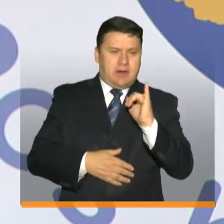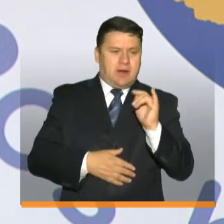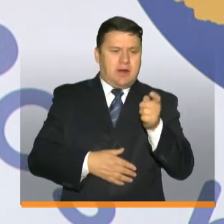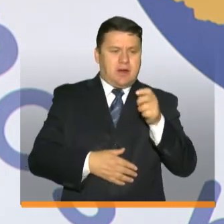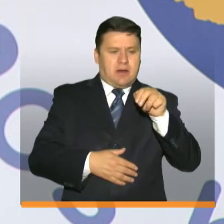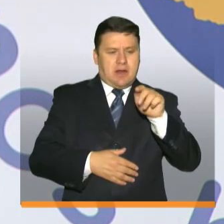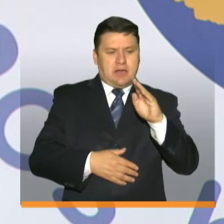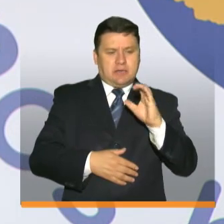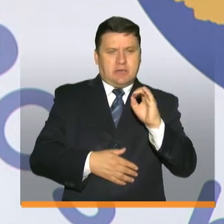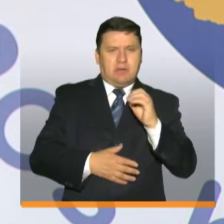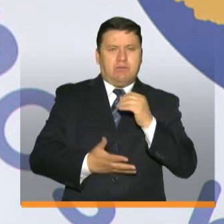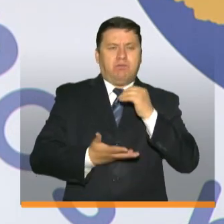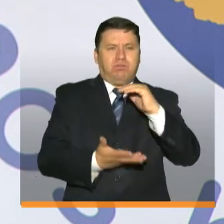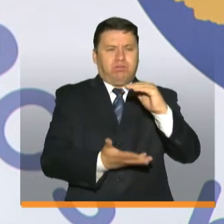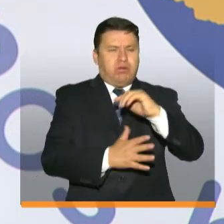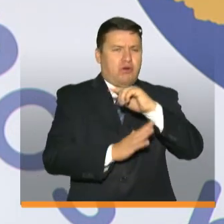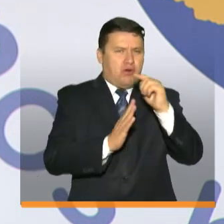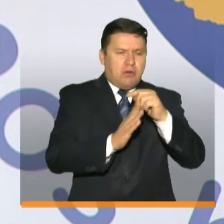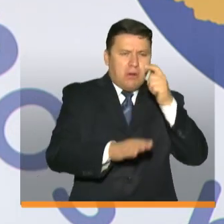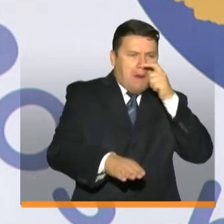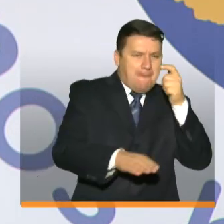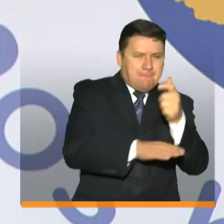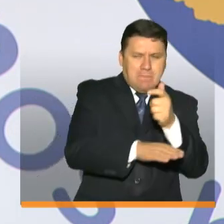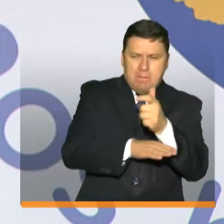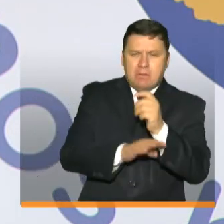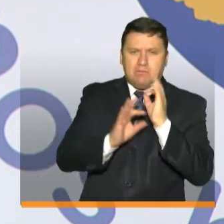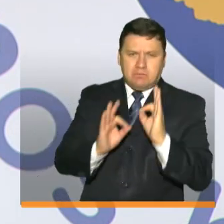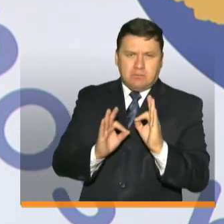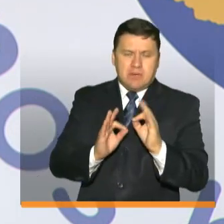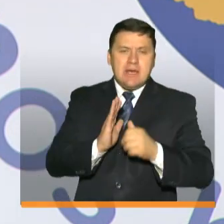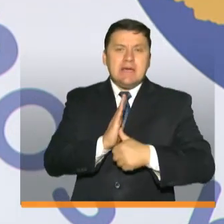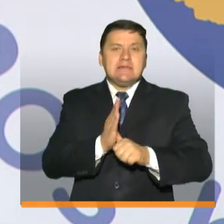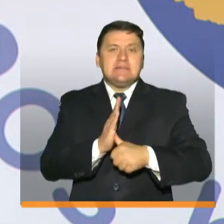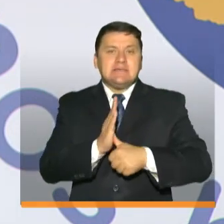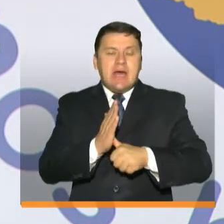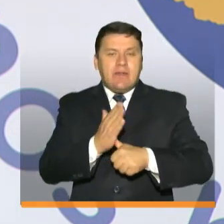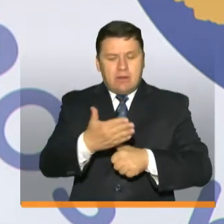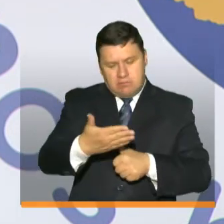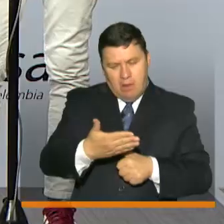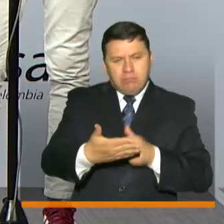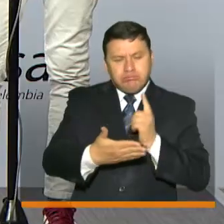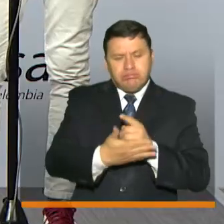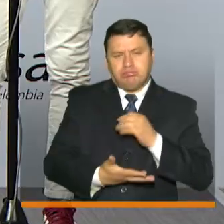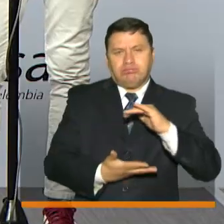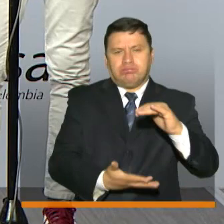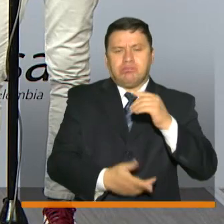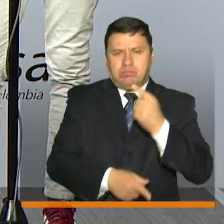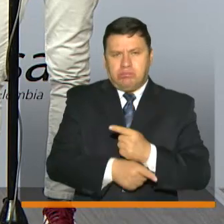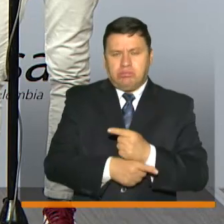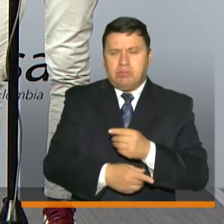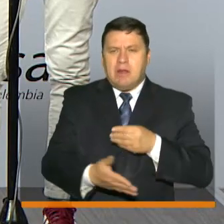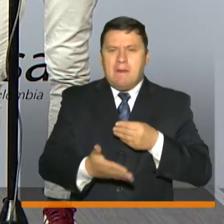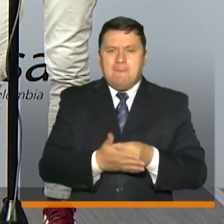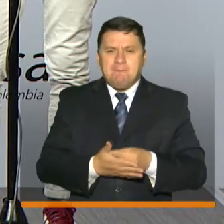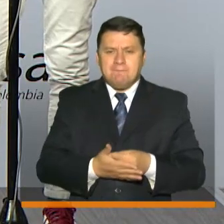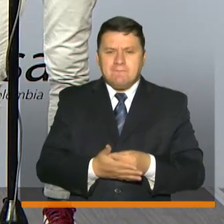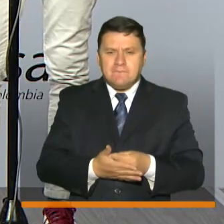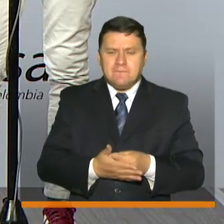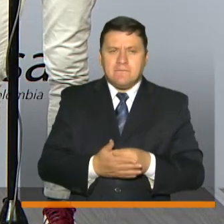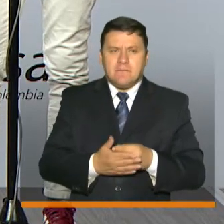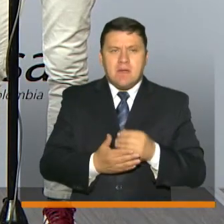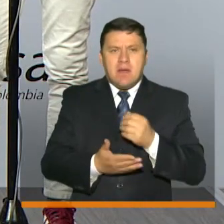donde se hacen entregas con esa verificación de la cédula de cada uno de los aportantes de los